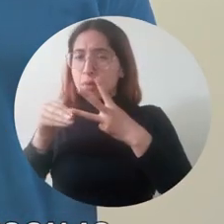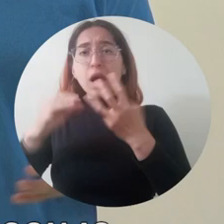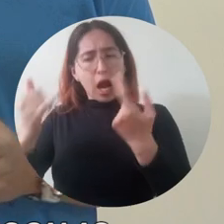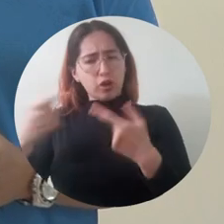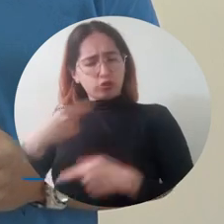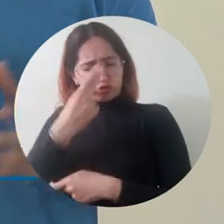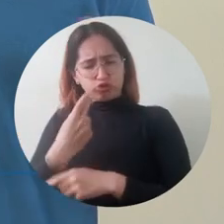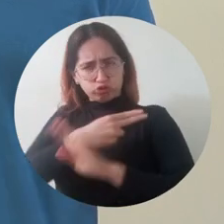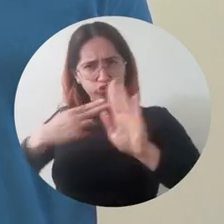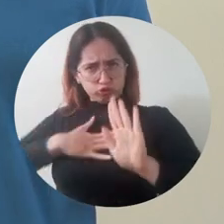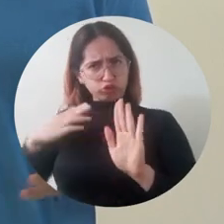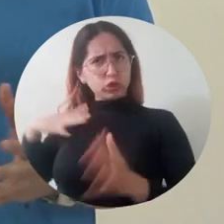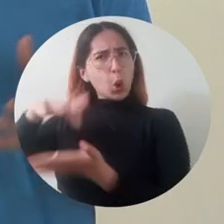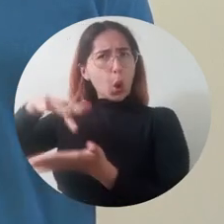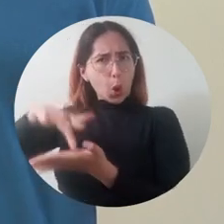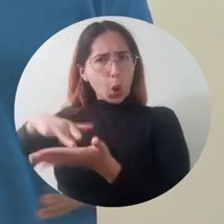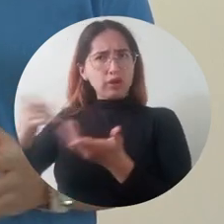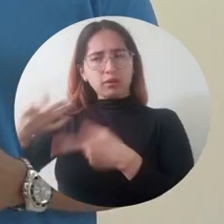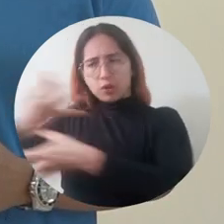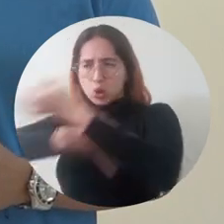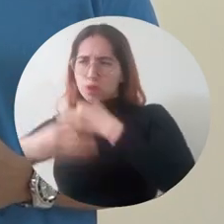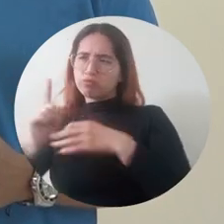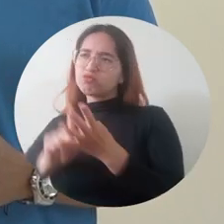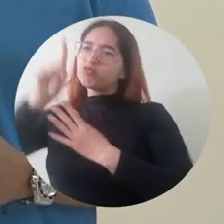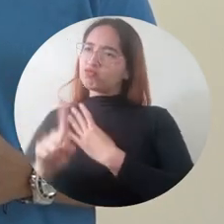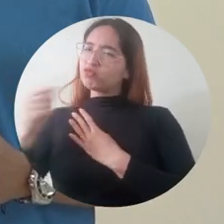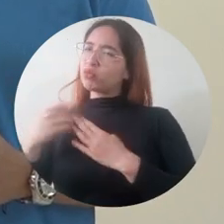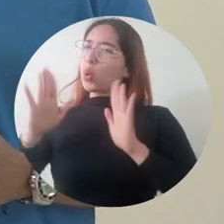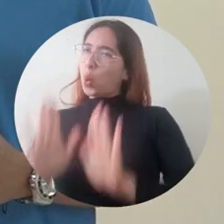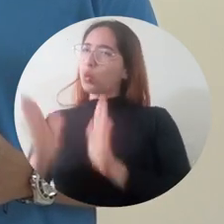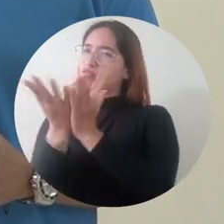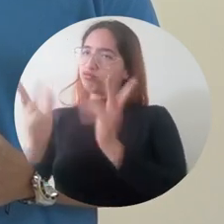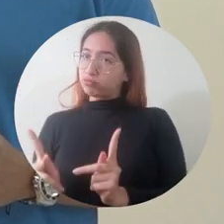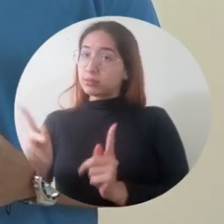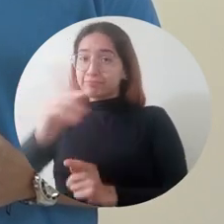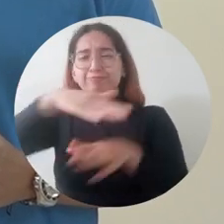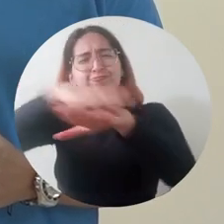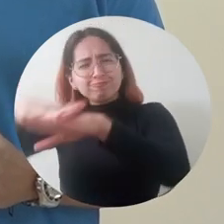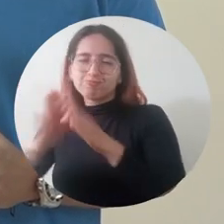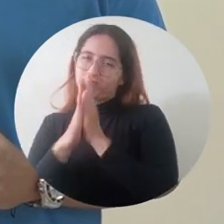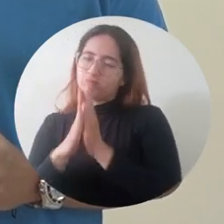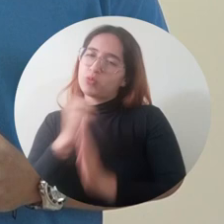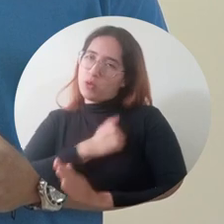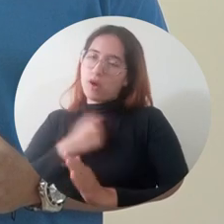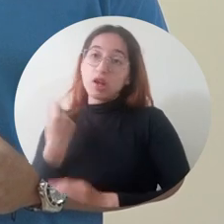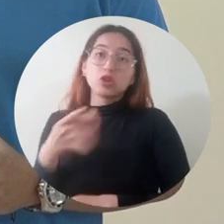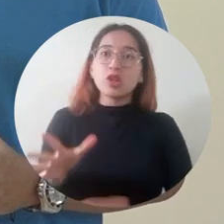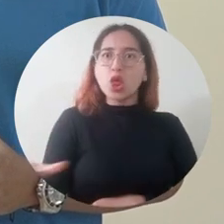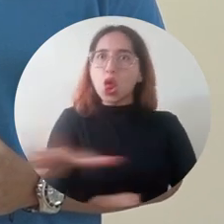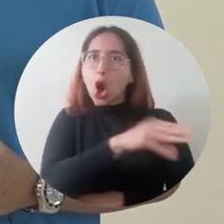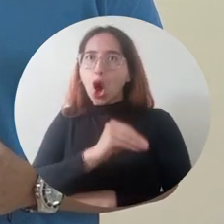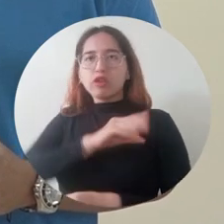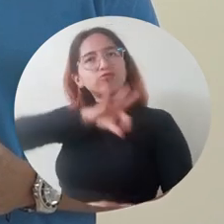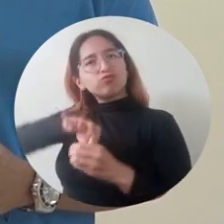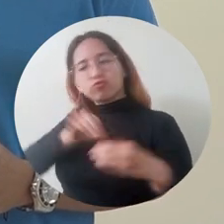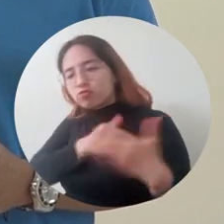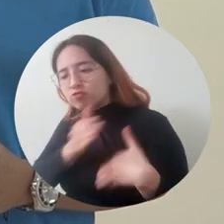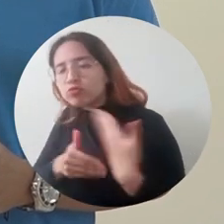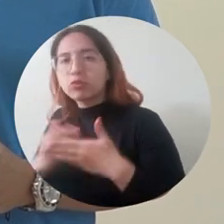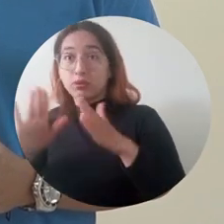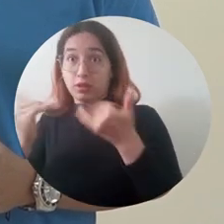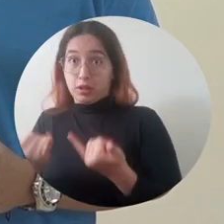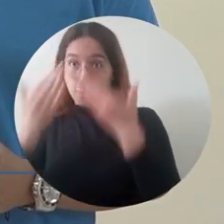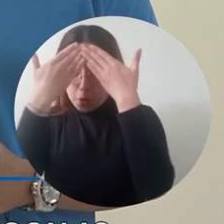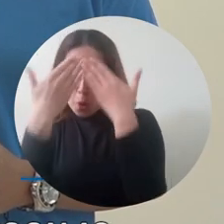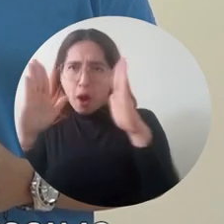nos comprometemos con la participación y la representación estudiantil. Les extendemos la invitación para participar de manera conjunta en